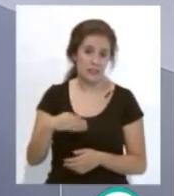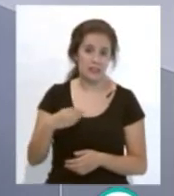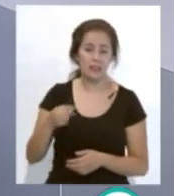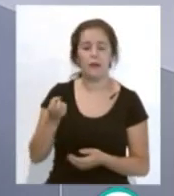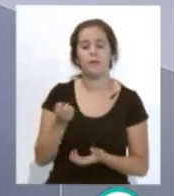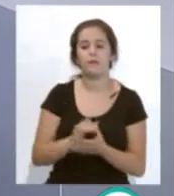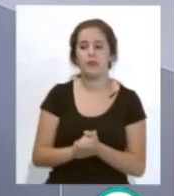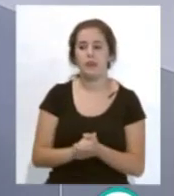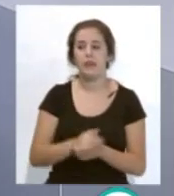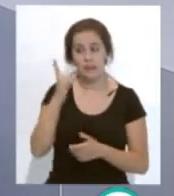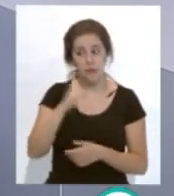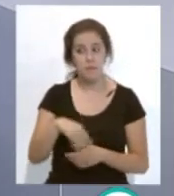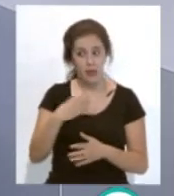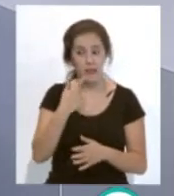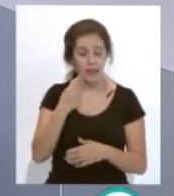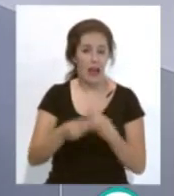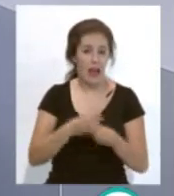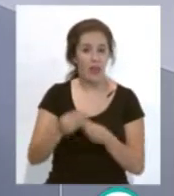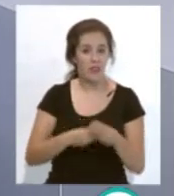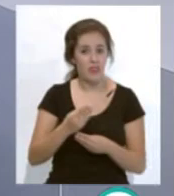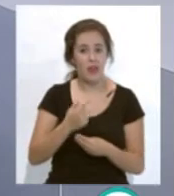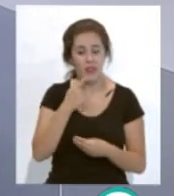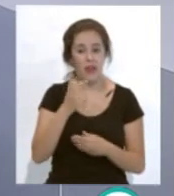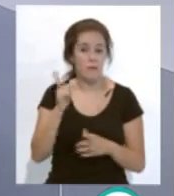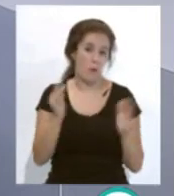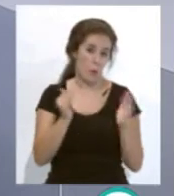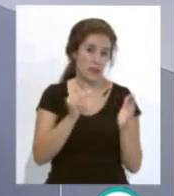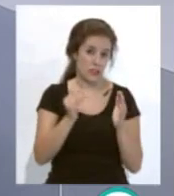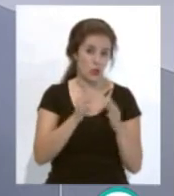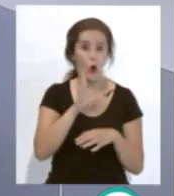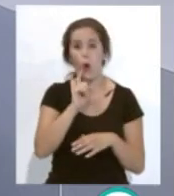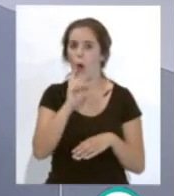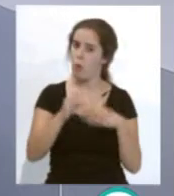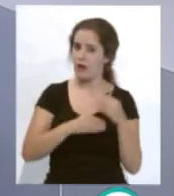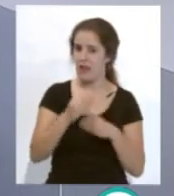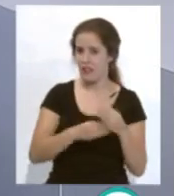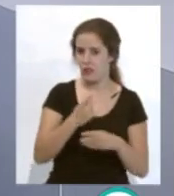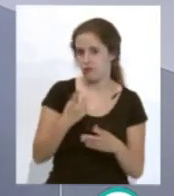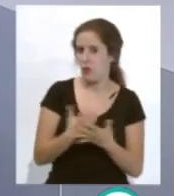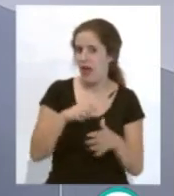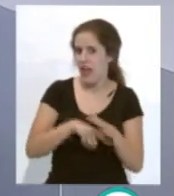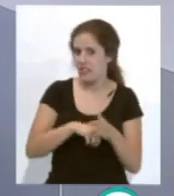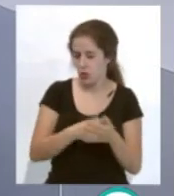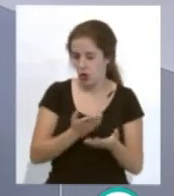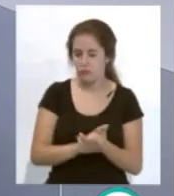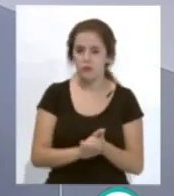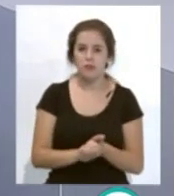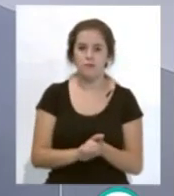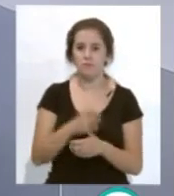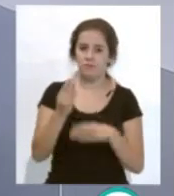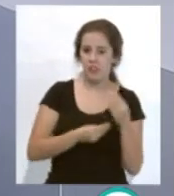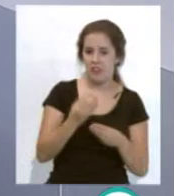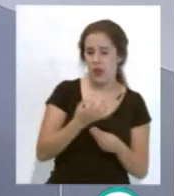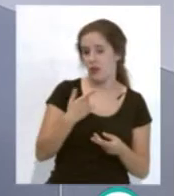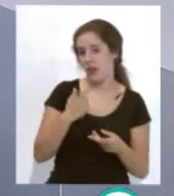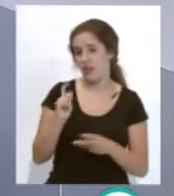que también hacía referencia a ese buen momento y a cómo se realizó todas las gestiones que hicieron que Manu